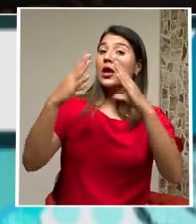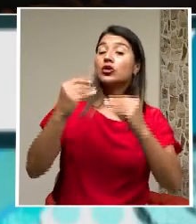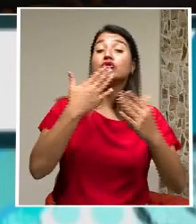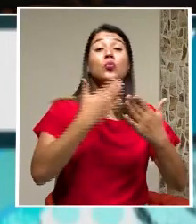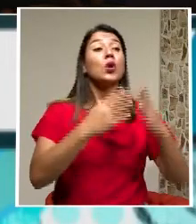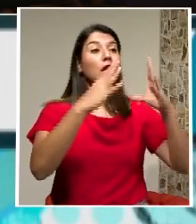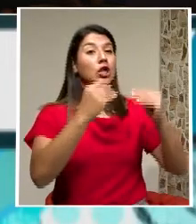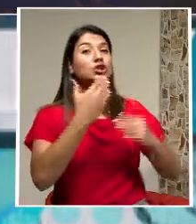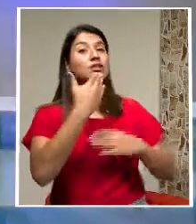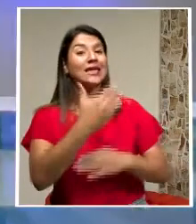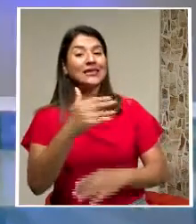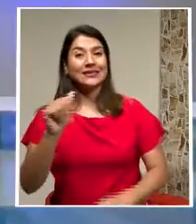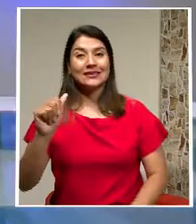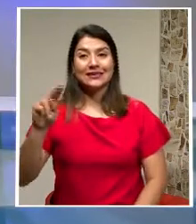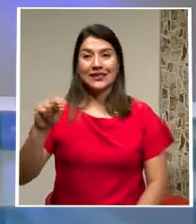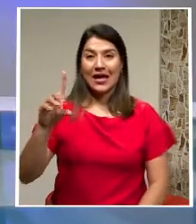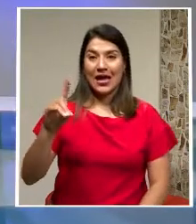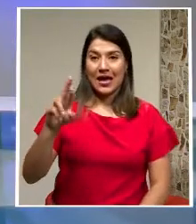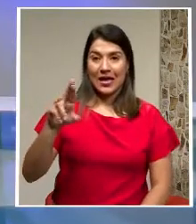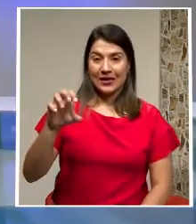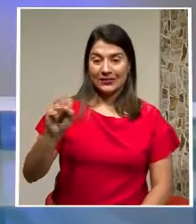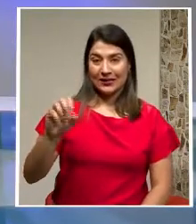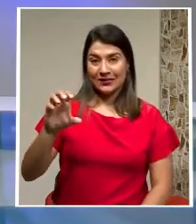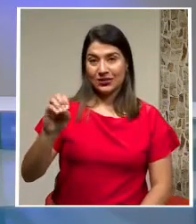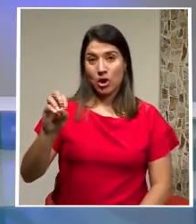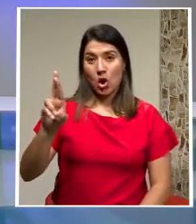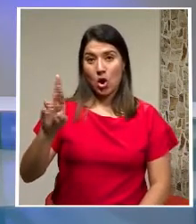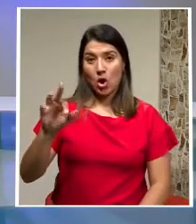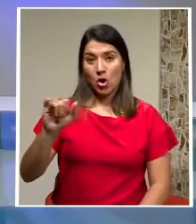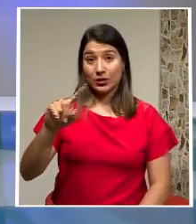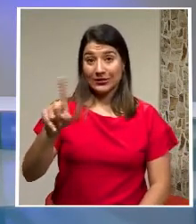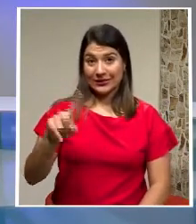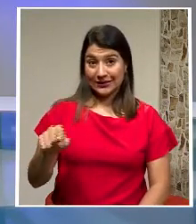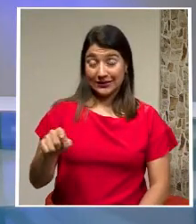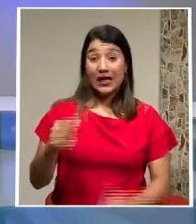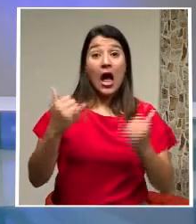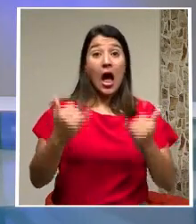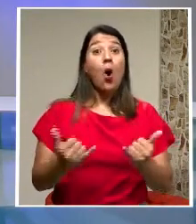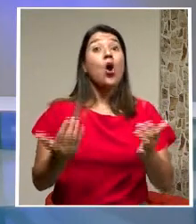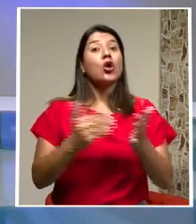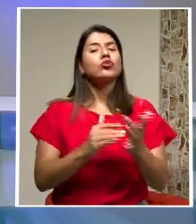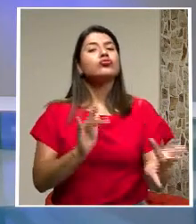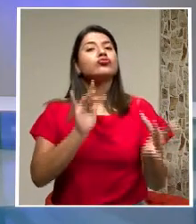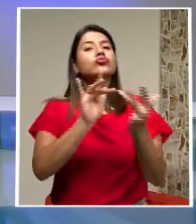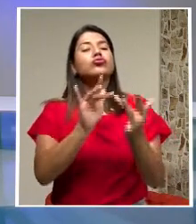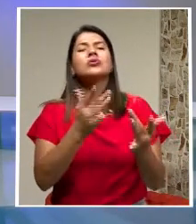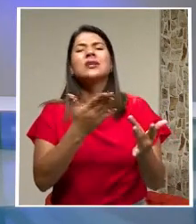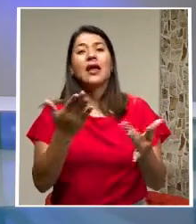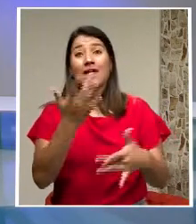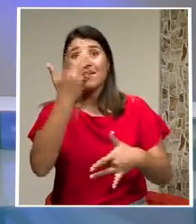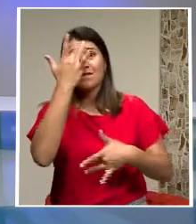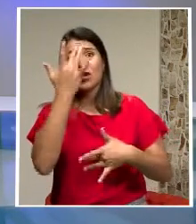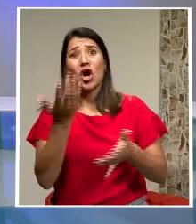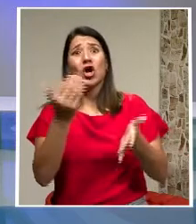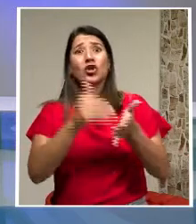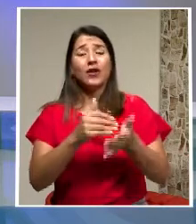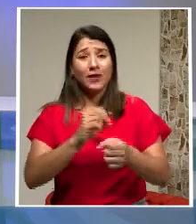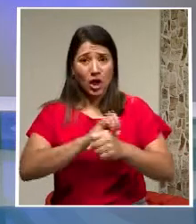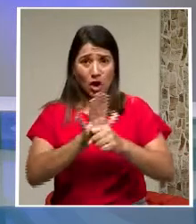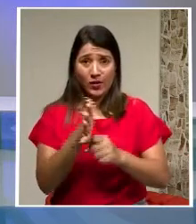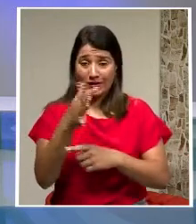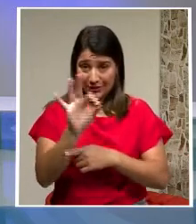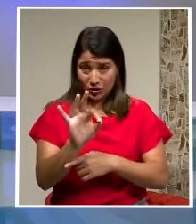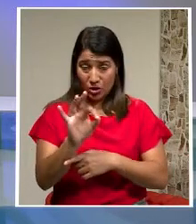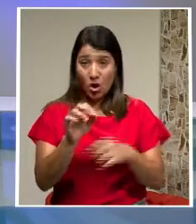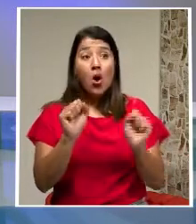Andrés Ortiz Cambiamos de tema, nos vamos a otro pase en vivo La reinfección por COVID-19 puede